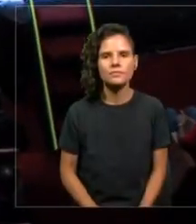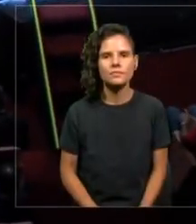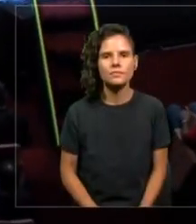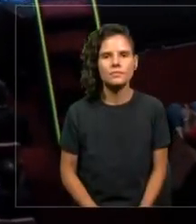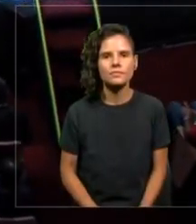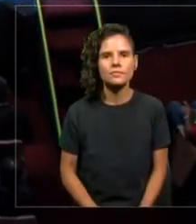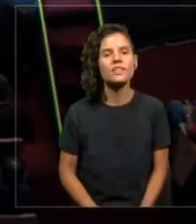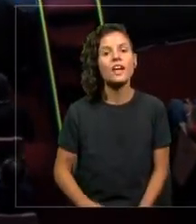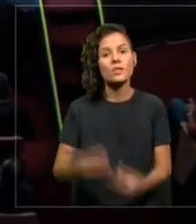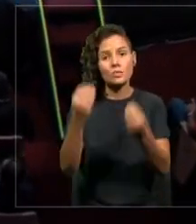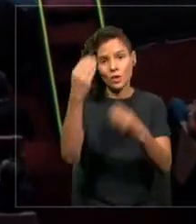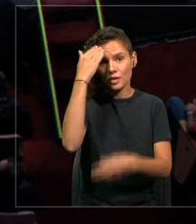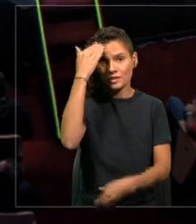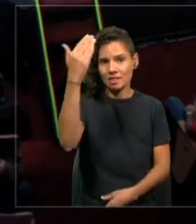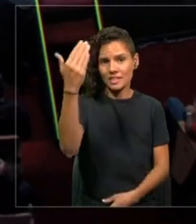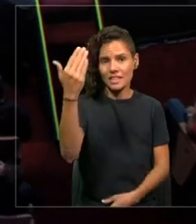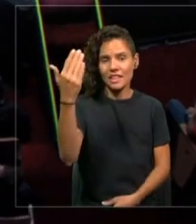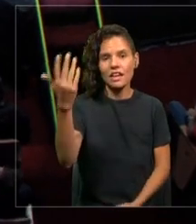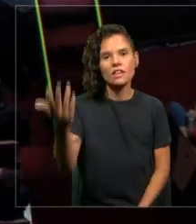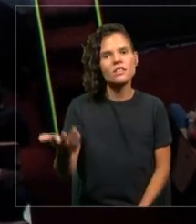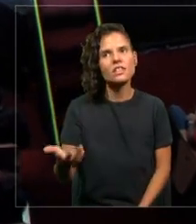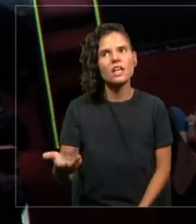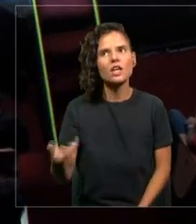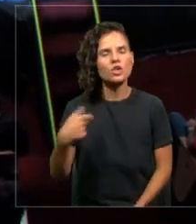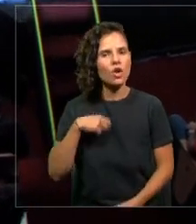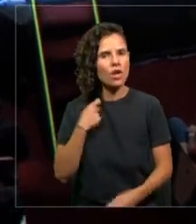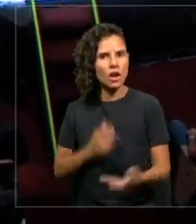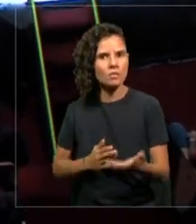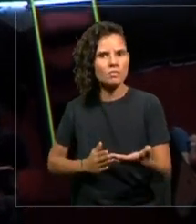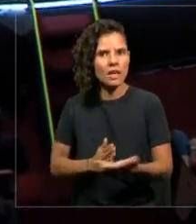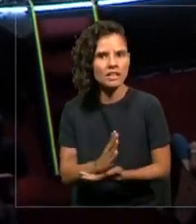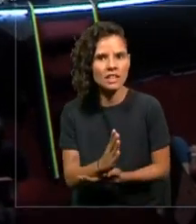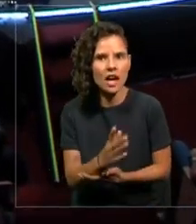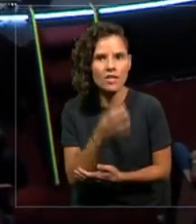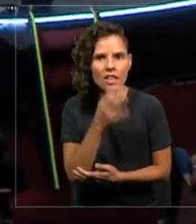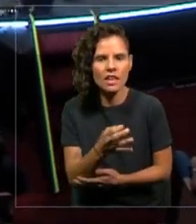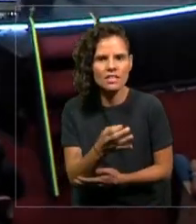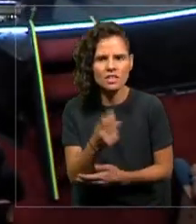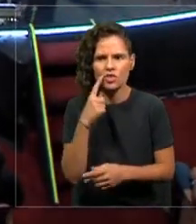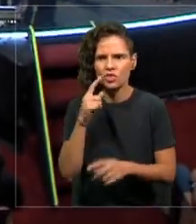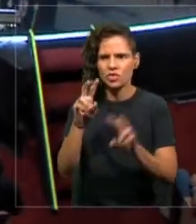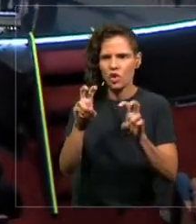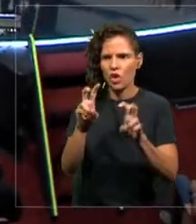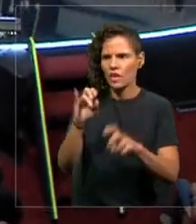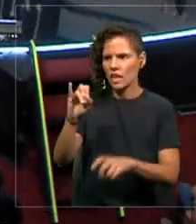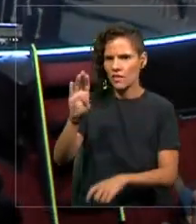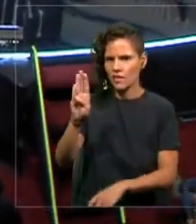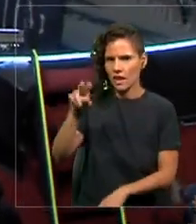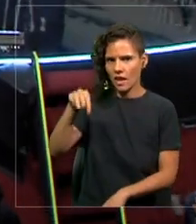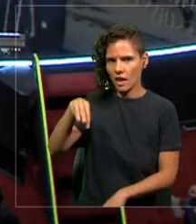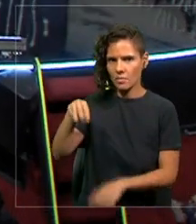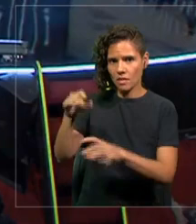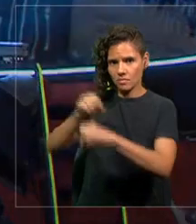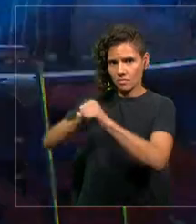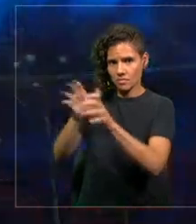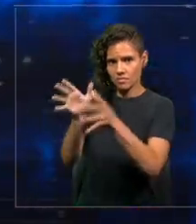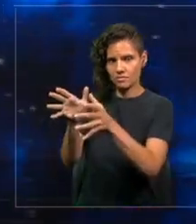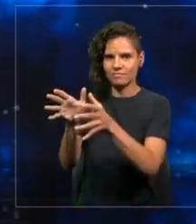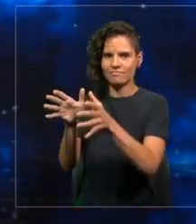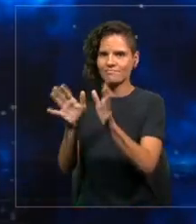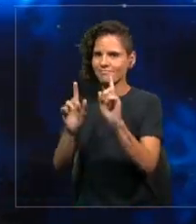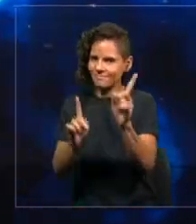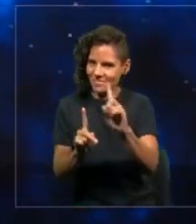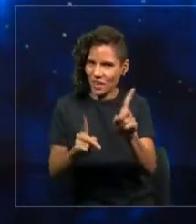Buenos días. Lo primero que les tengo que decir es que no les voy a hablar nada de IBM, no se preocupen. La introducción está